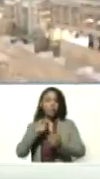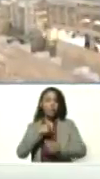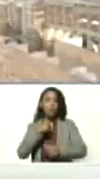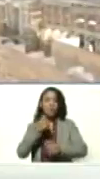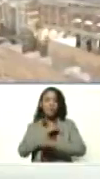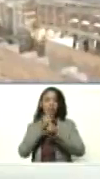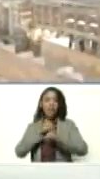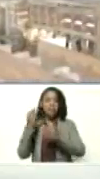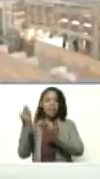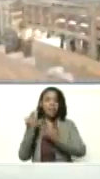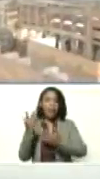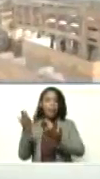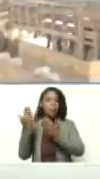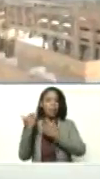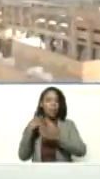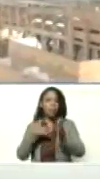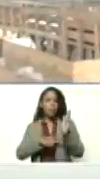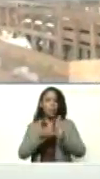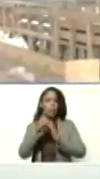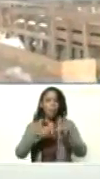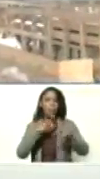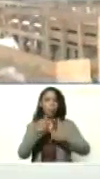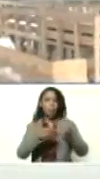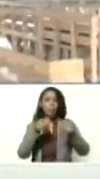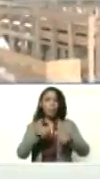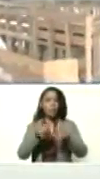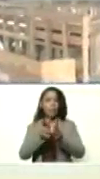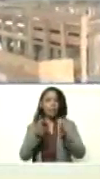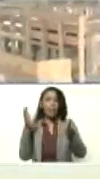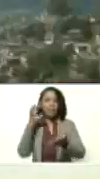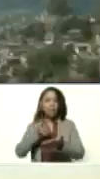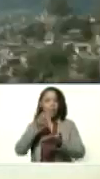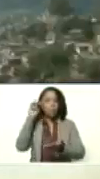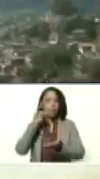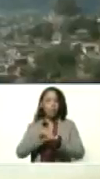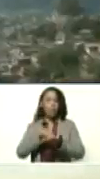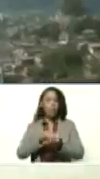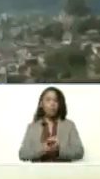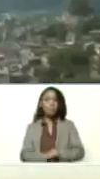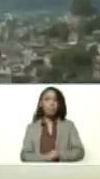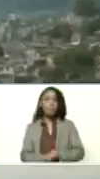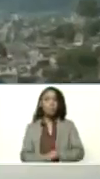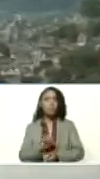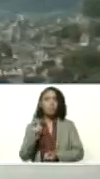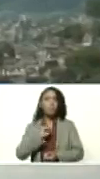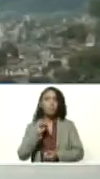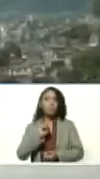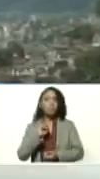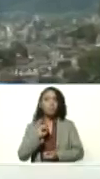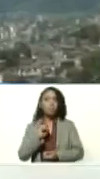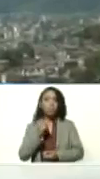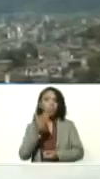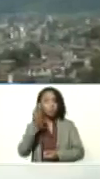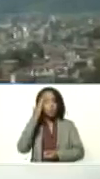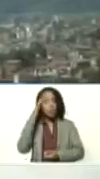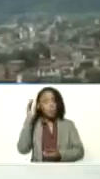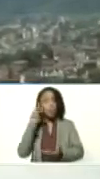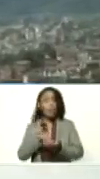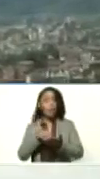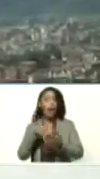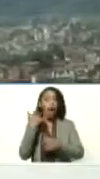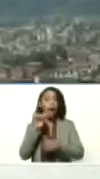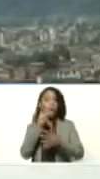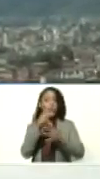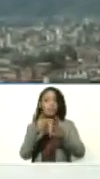apoyando todo el desarrollo productivo de este gran estado Miranda. Efectivamente, usted sabe que Miranda tiene varias